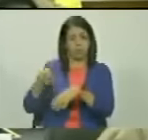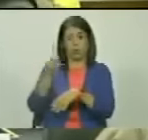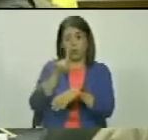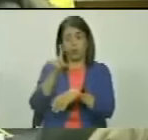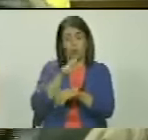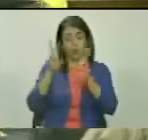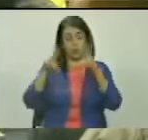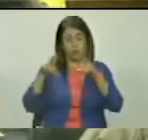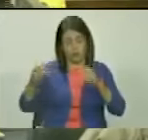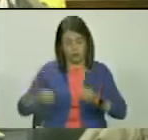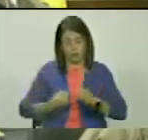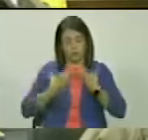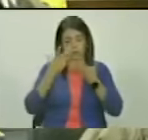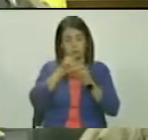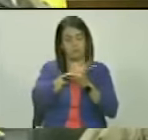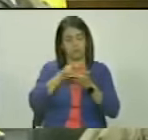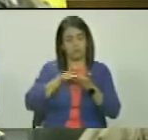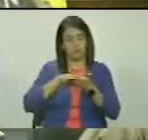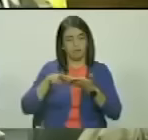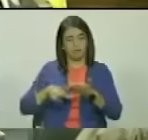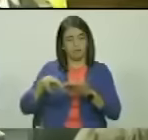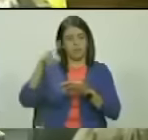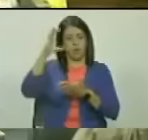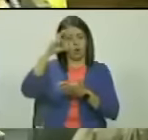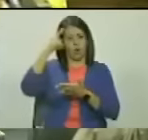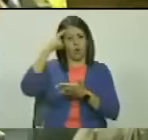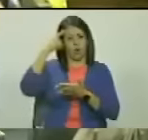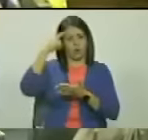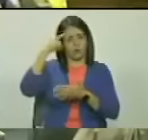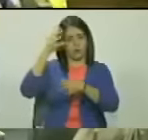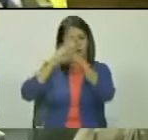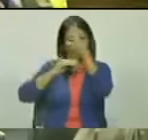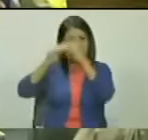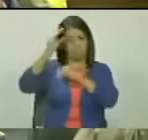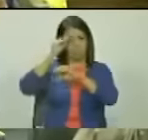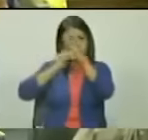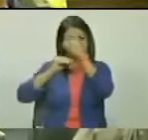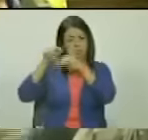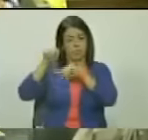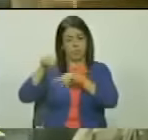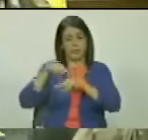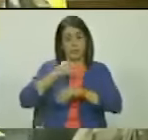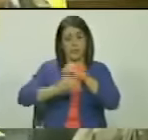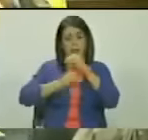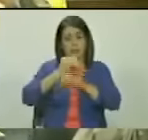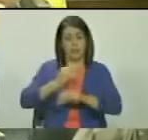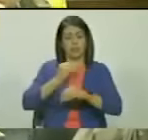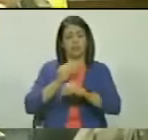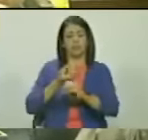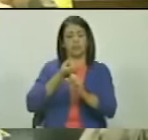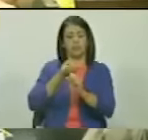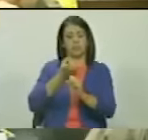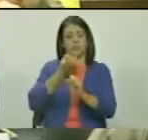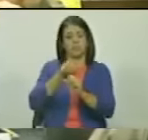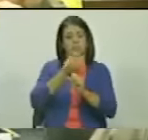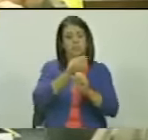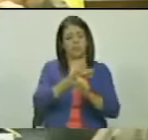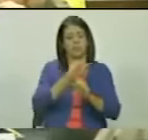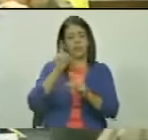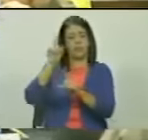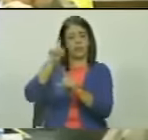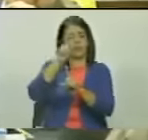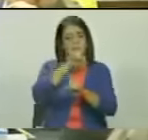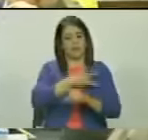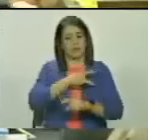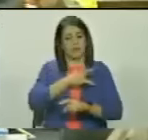llenó pues su conciencia con el conocimiento e hizo dialéctica un